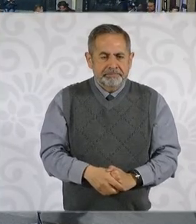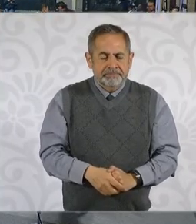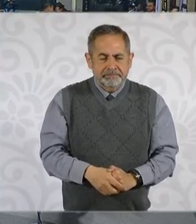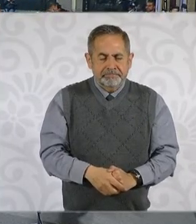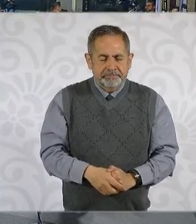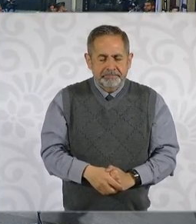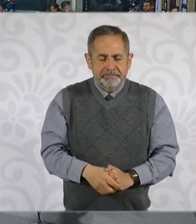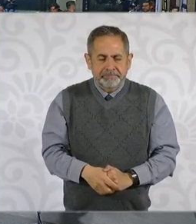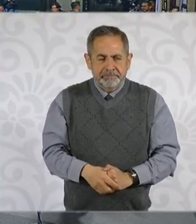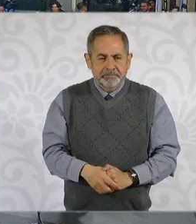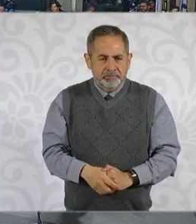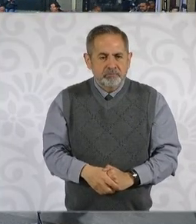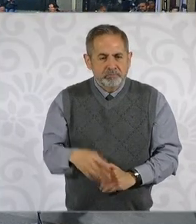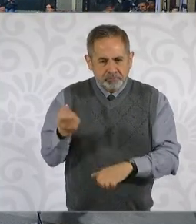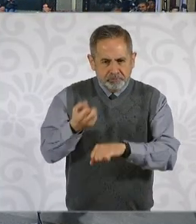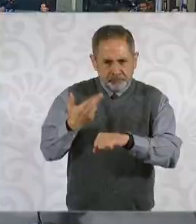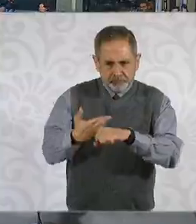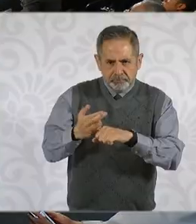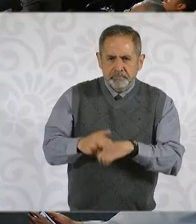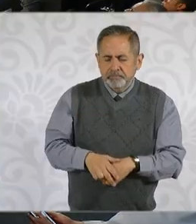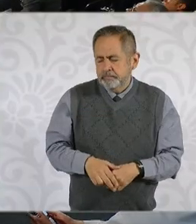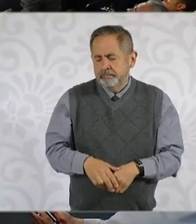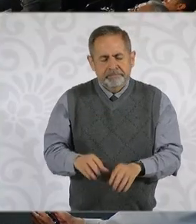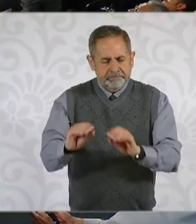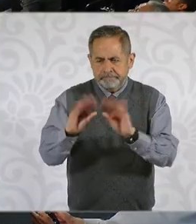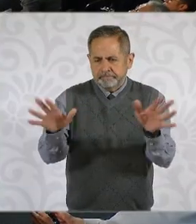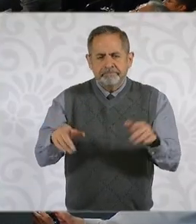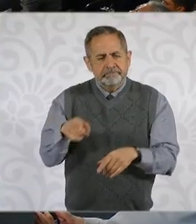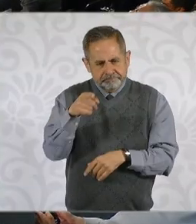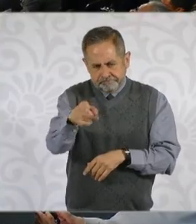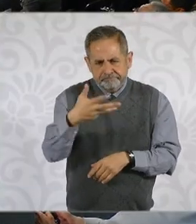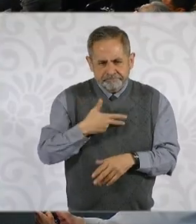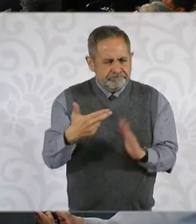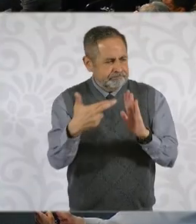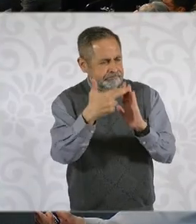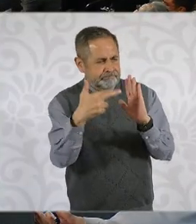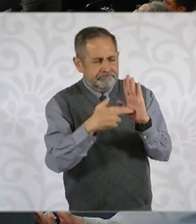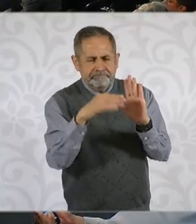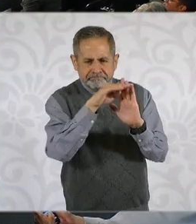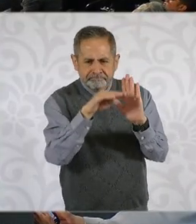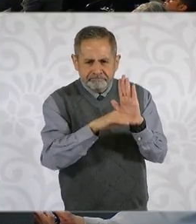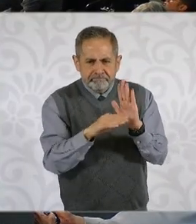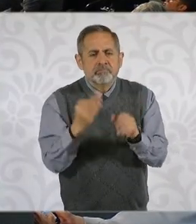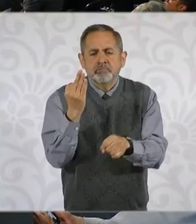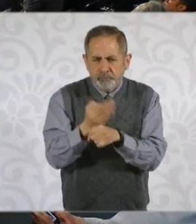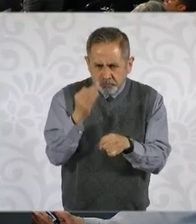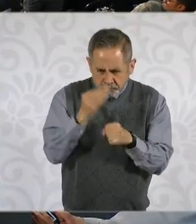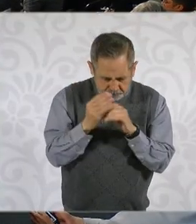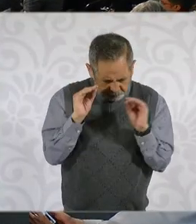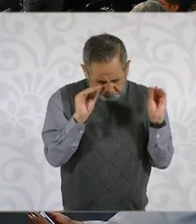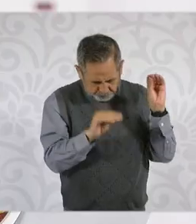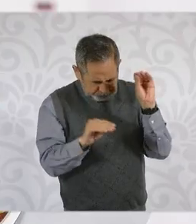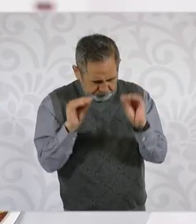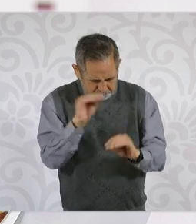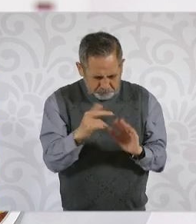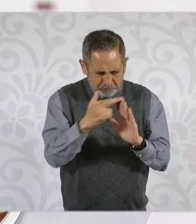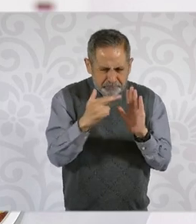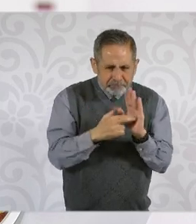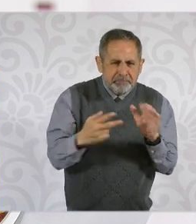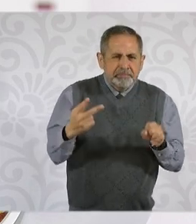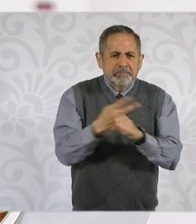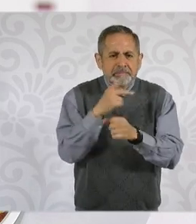Evidentemente habrá reglas de operación de los distintos programas, estamos en el diseño del programa de vivienda en renta